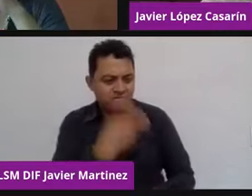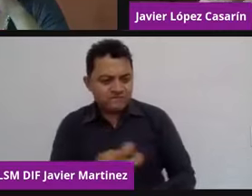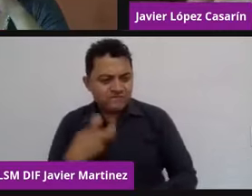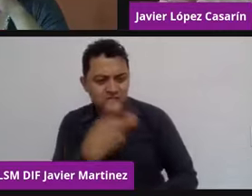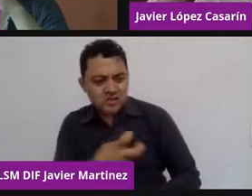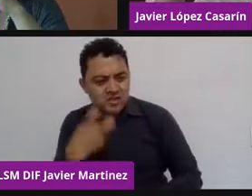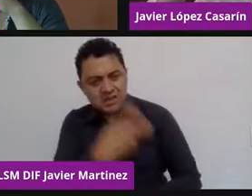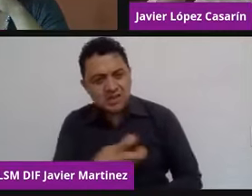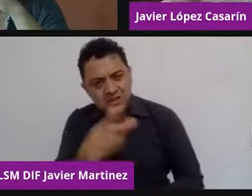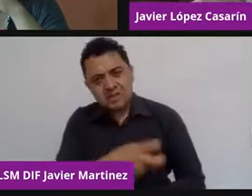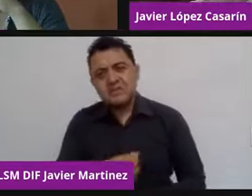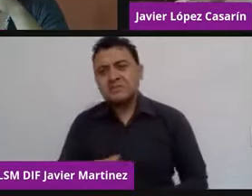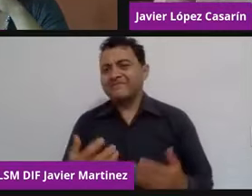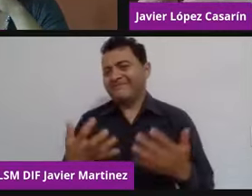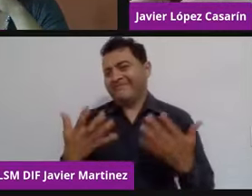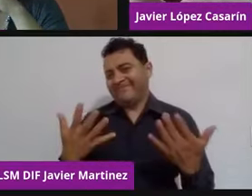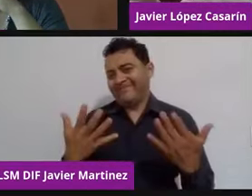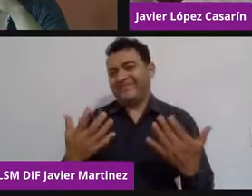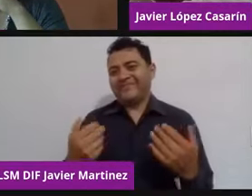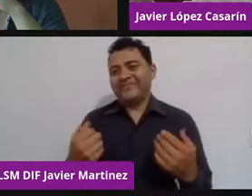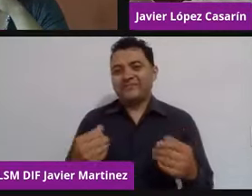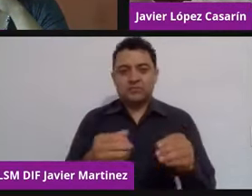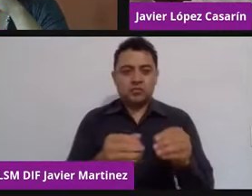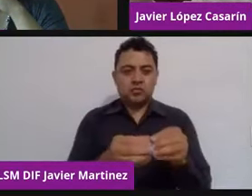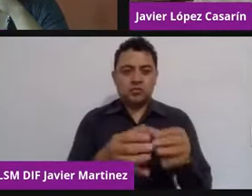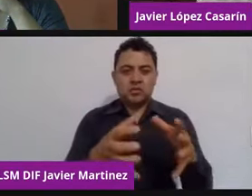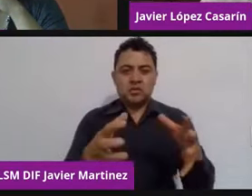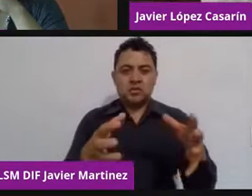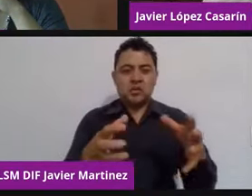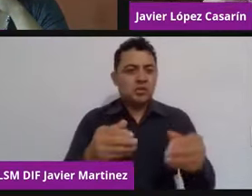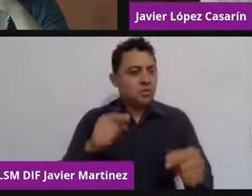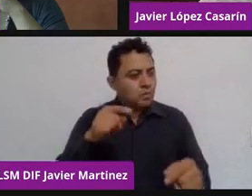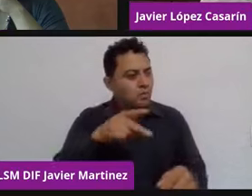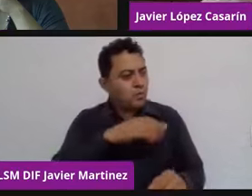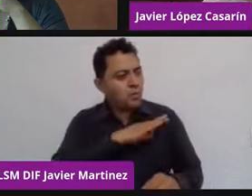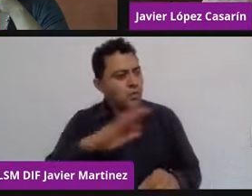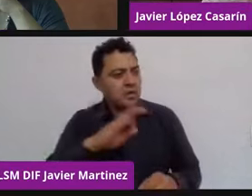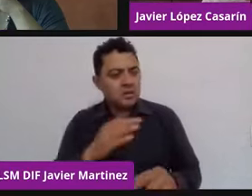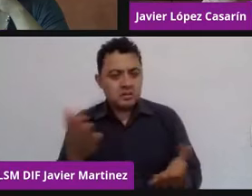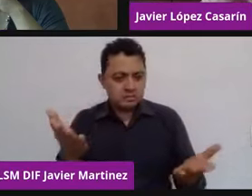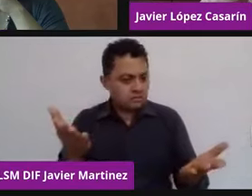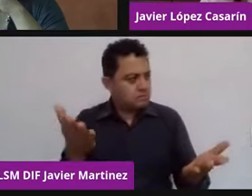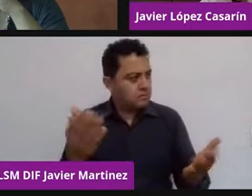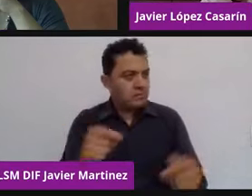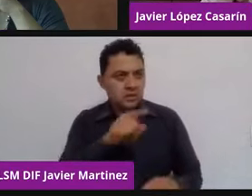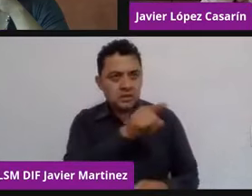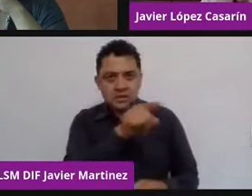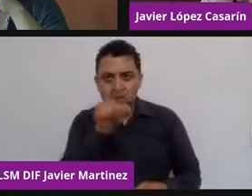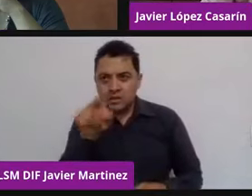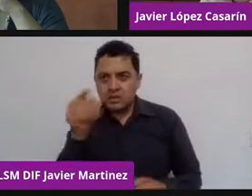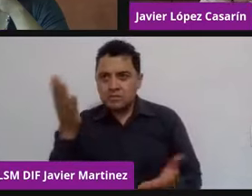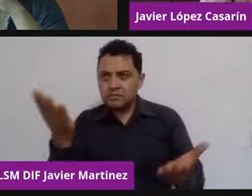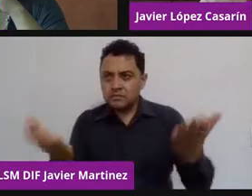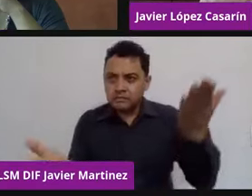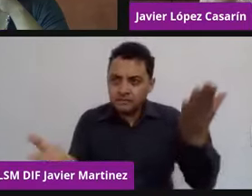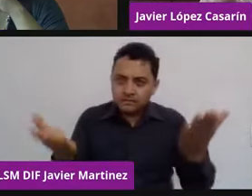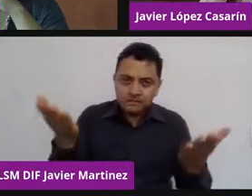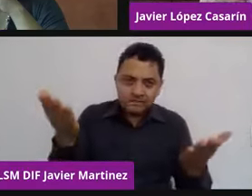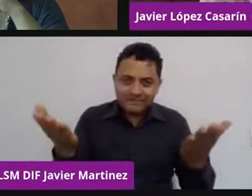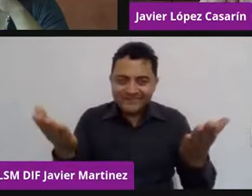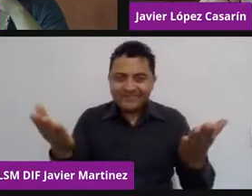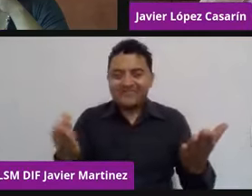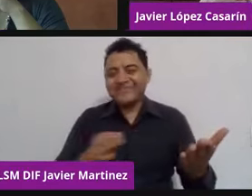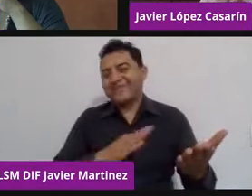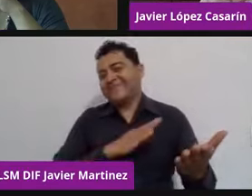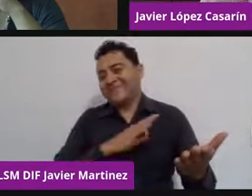solamente de tiempo, sino de calidad, y empiezas a hacer comparativos, y se niega además a aceptar las cosas por sistema, ya no es